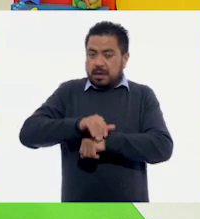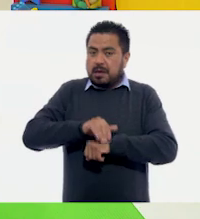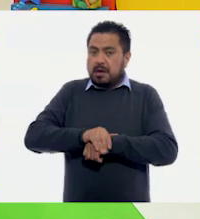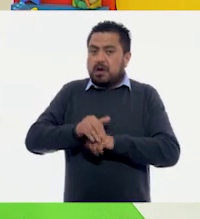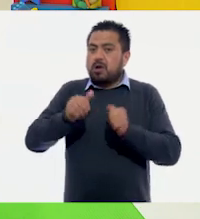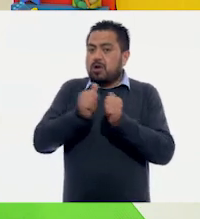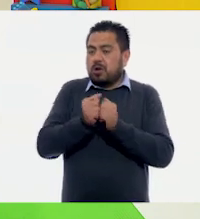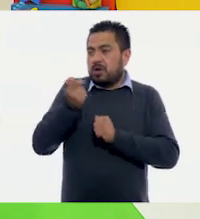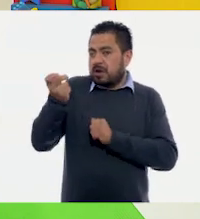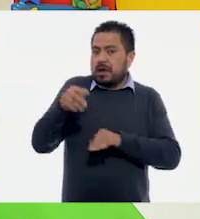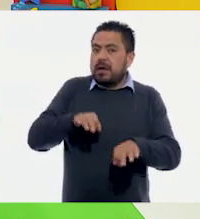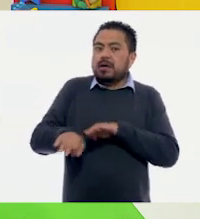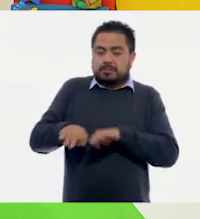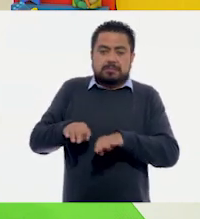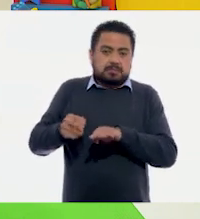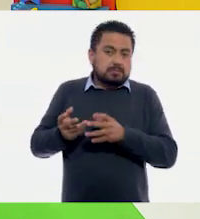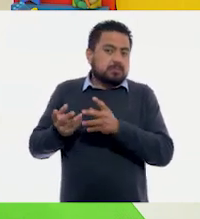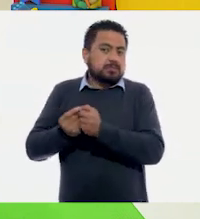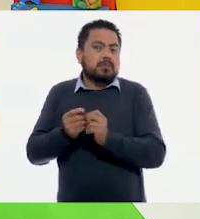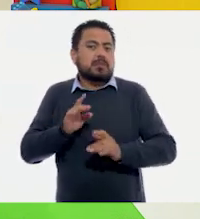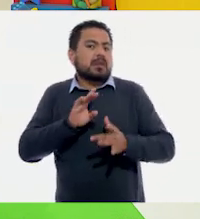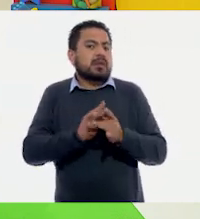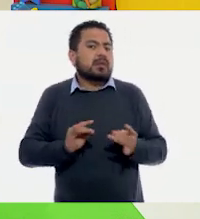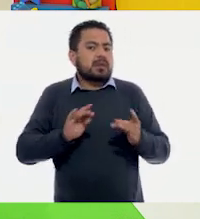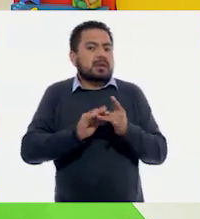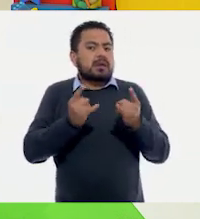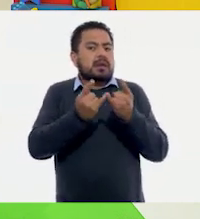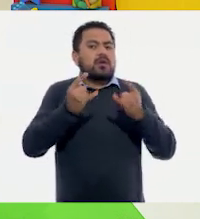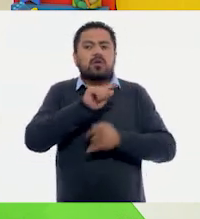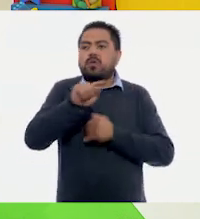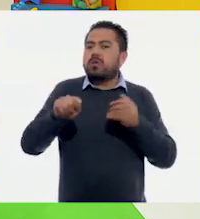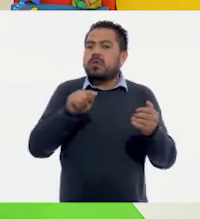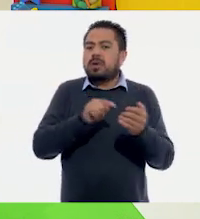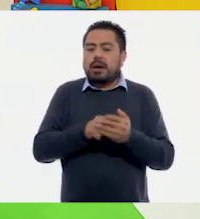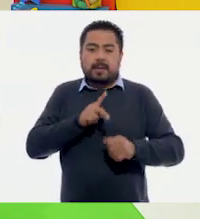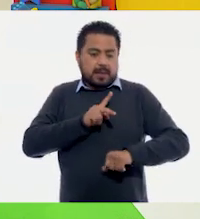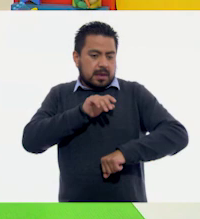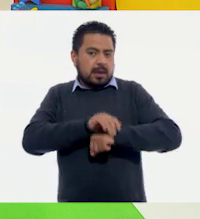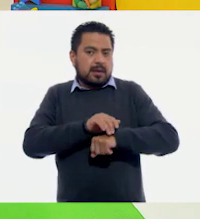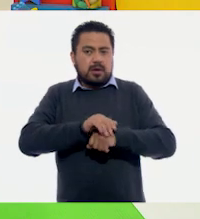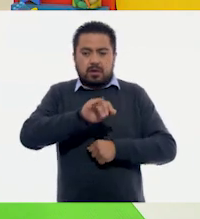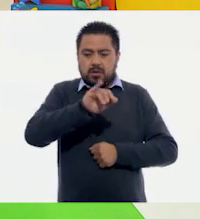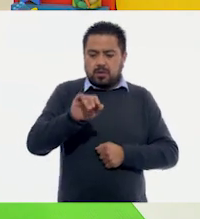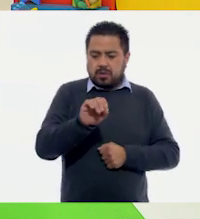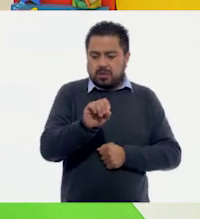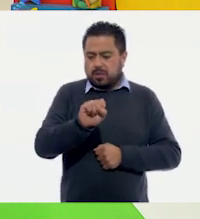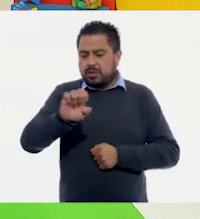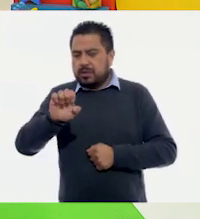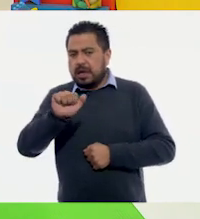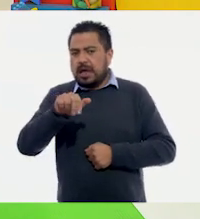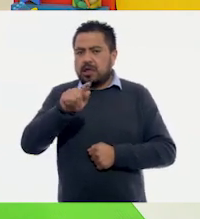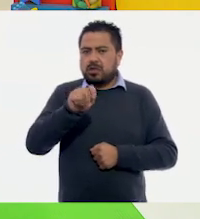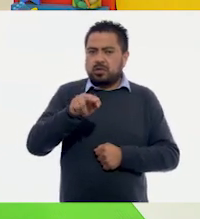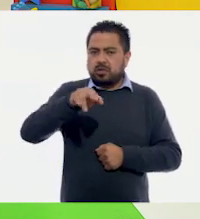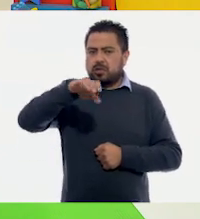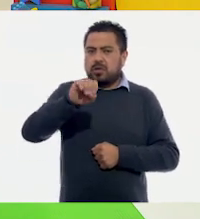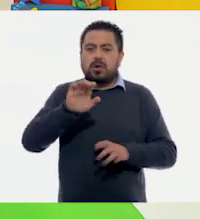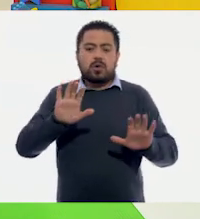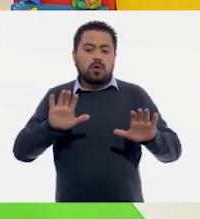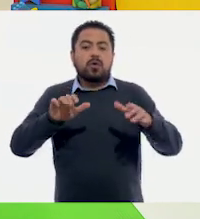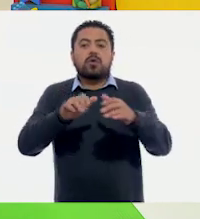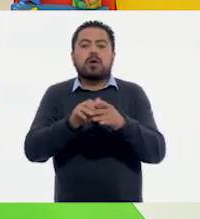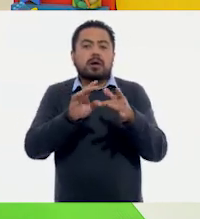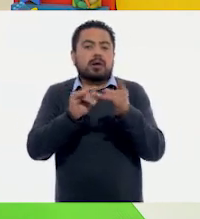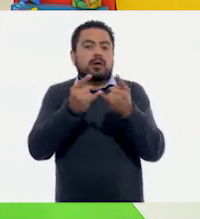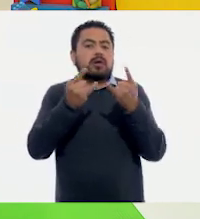dedica a eso que te digo, a contar la historia de los lugares. Es mi amigo José Antonio. Él es cronista histórico en la comunidad